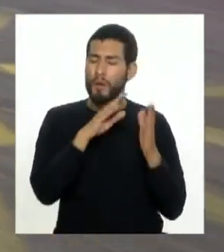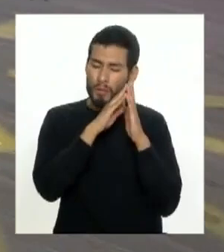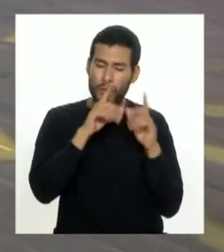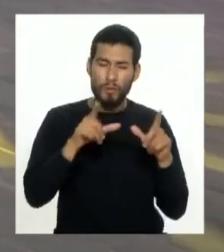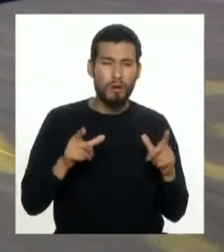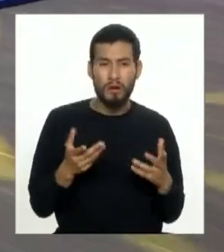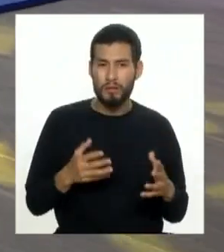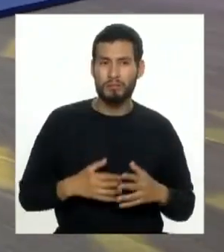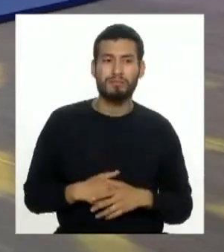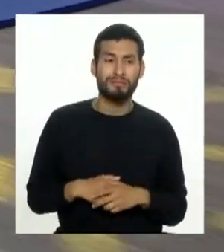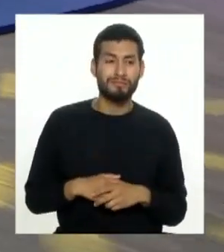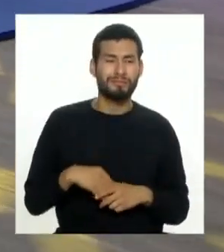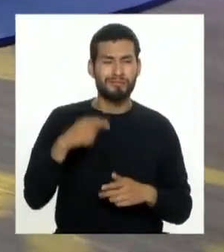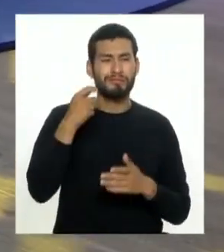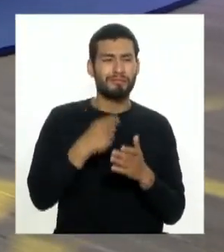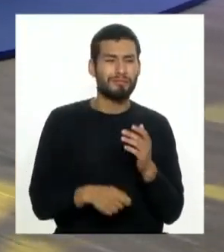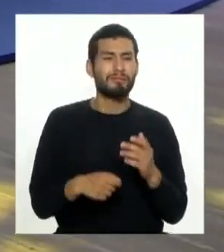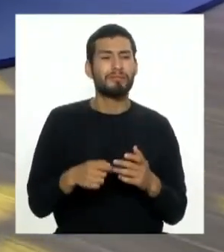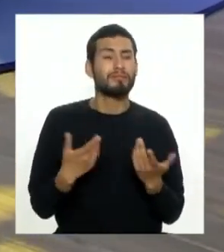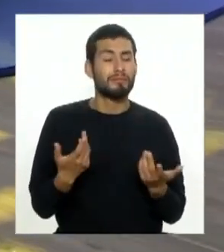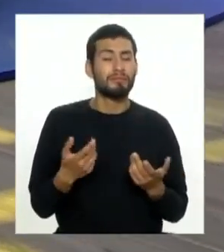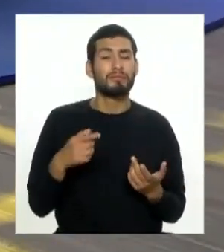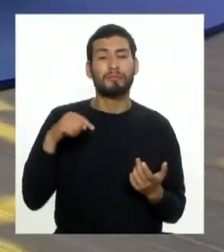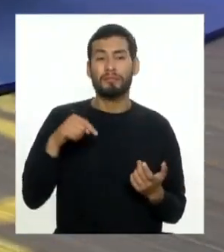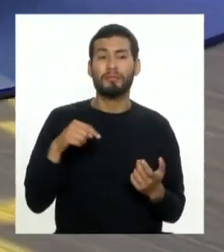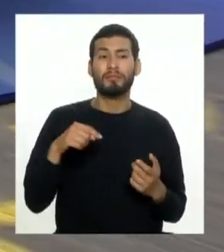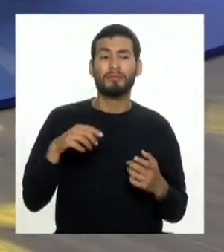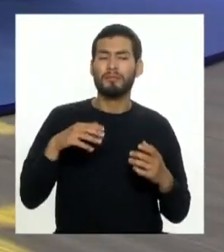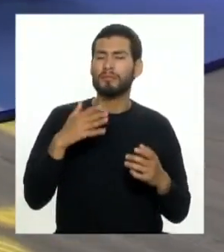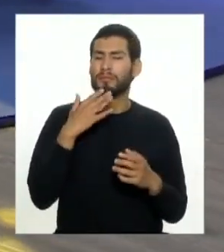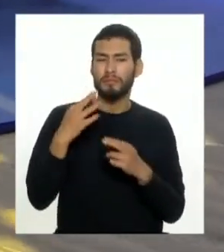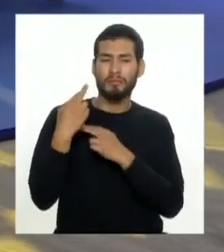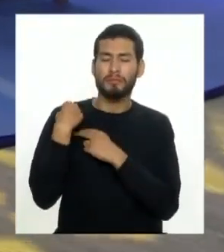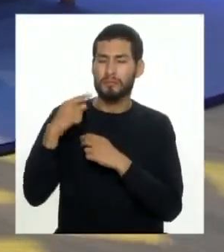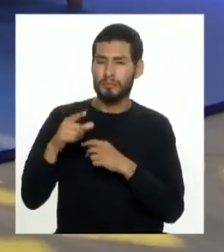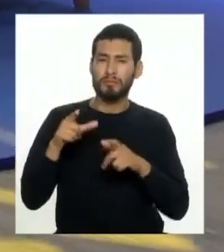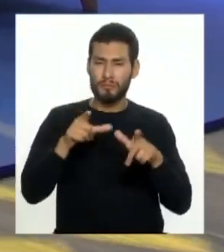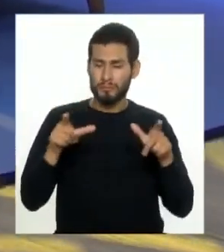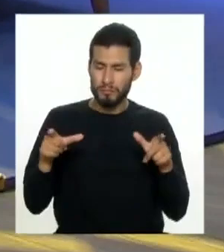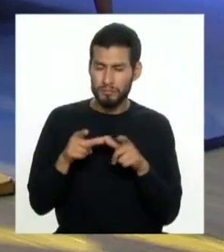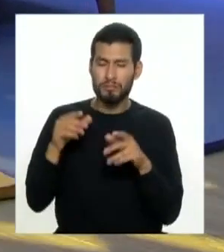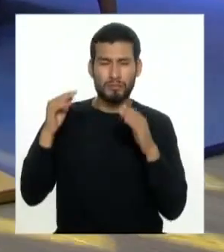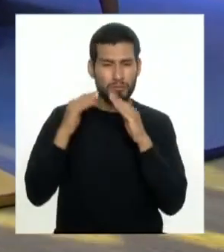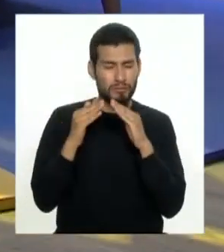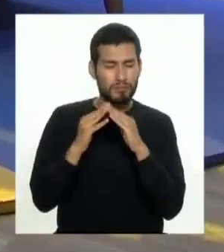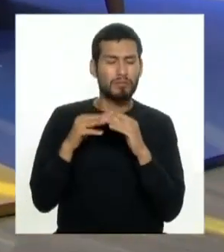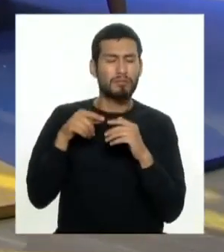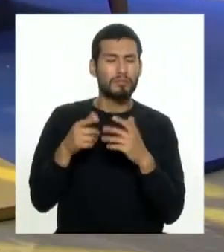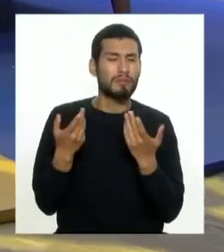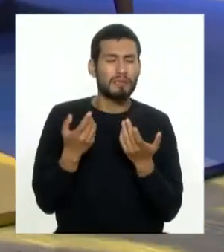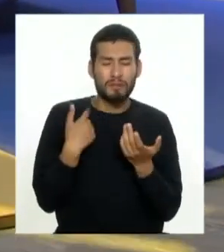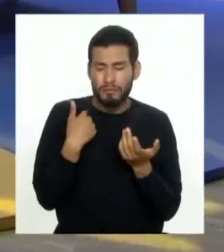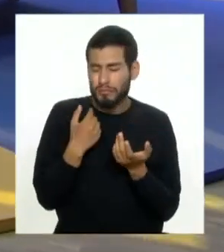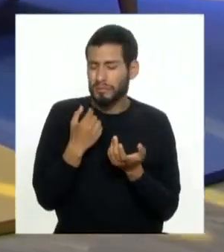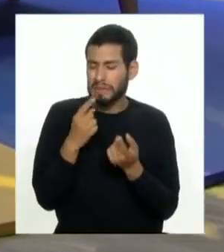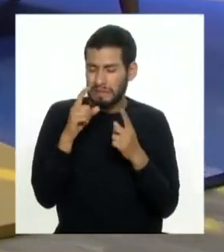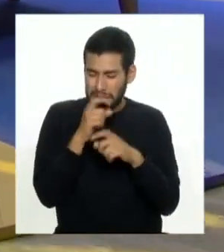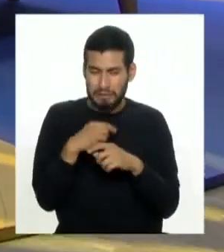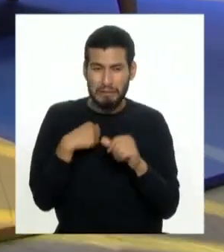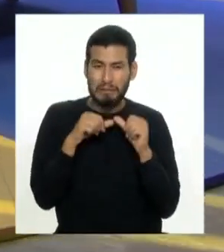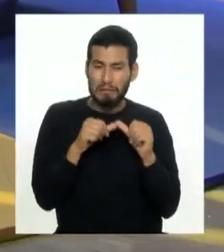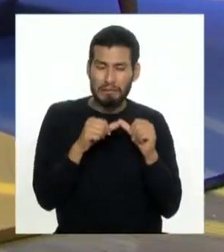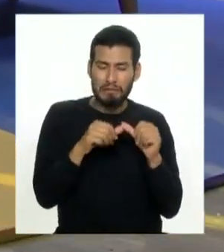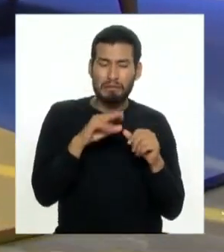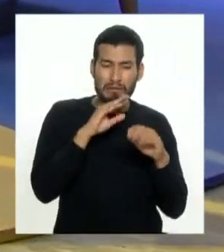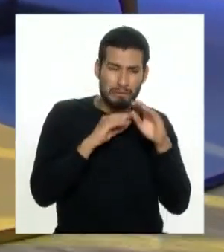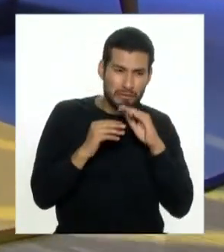entonces es un costo que por lo general lo asume el hogar y claro ahí hay un gran riesgo de la permanencia o